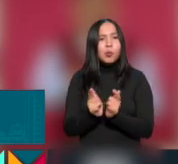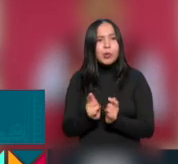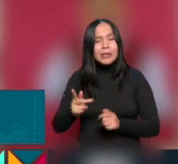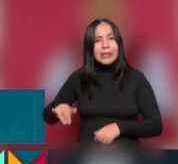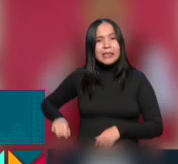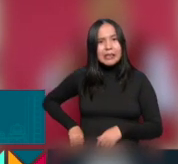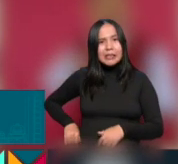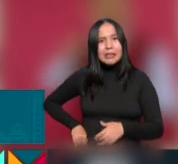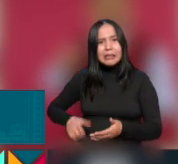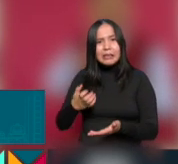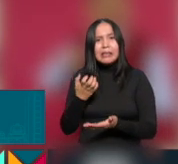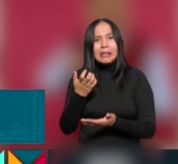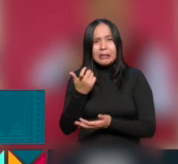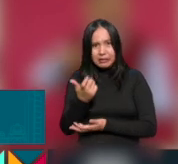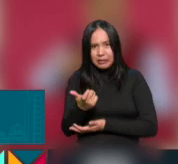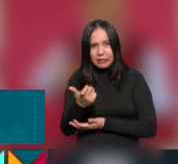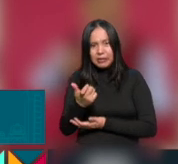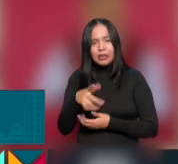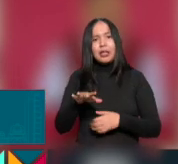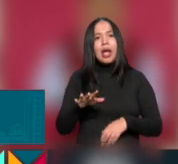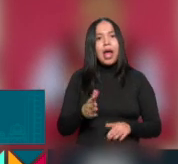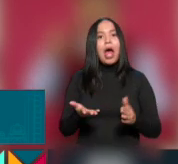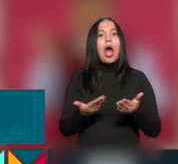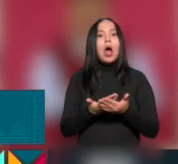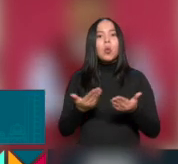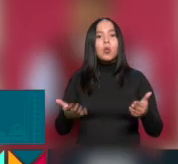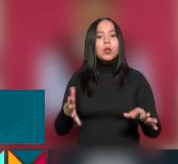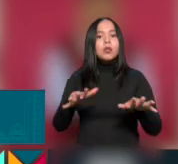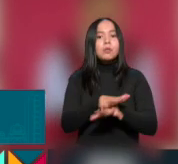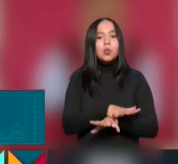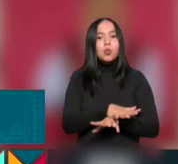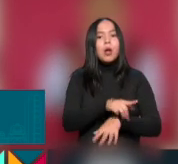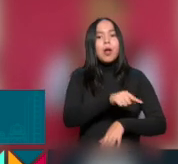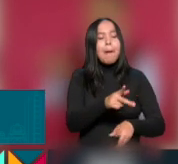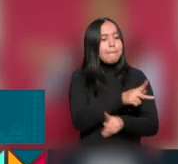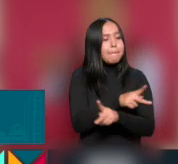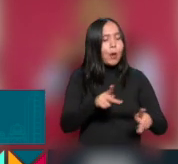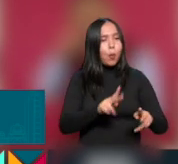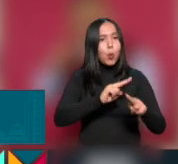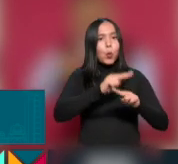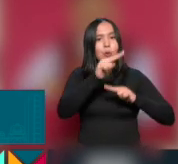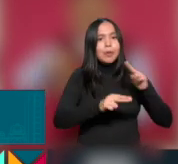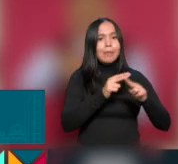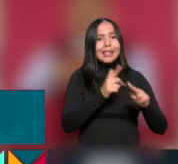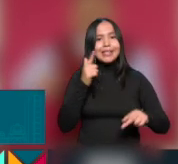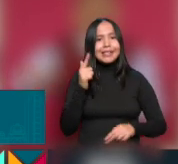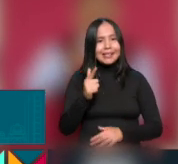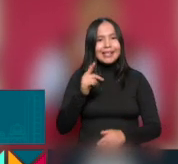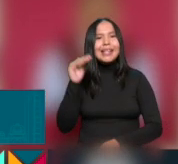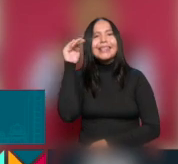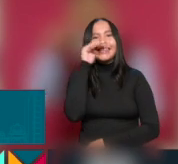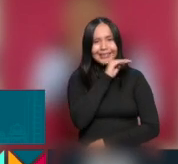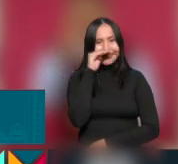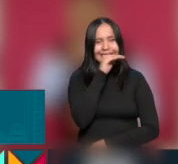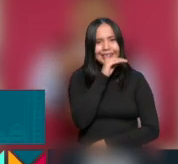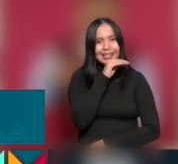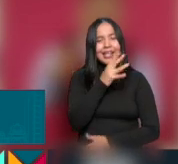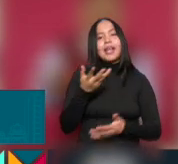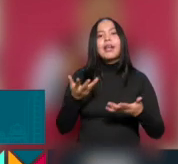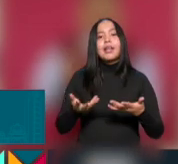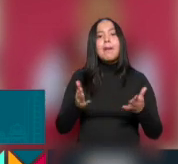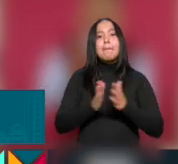económico muy poderosos, a un sistema público, universal y gratuito, con